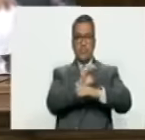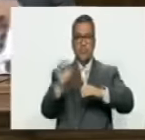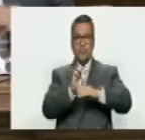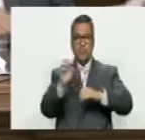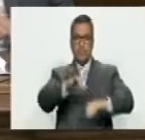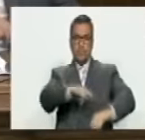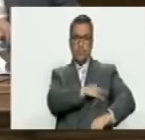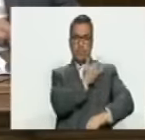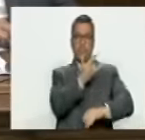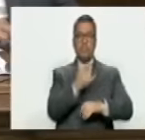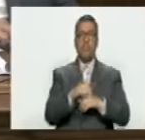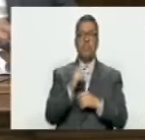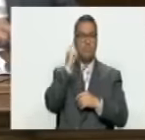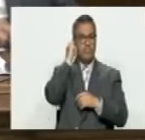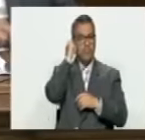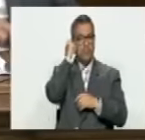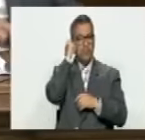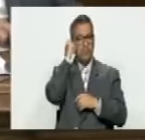Universitaria.